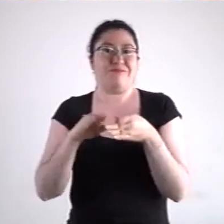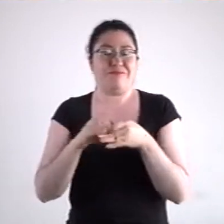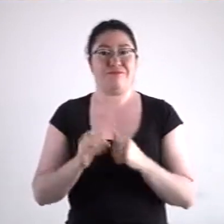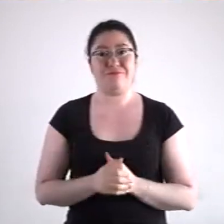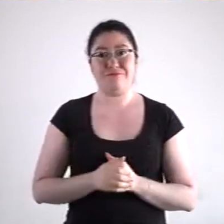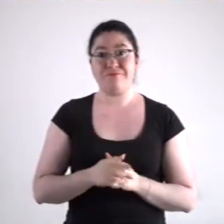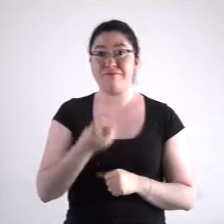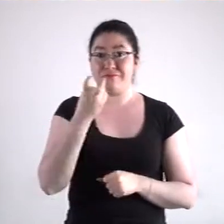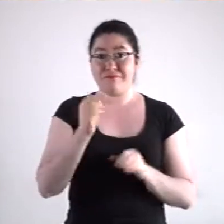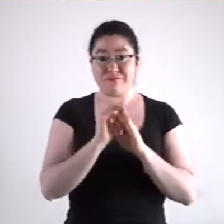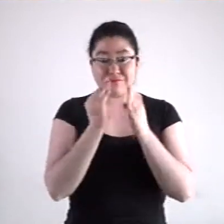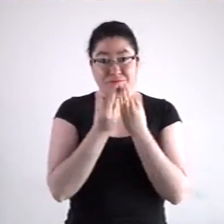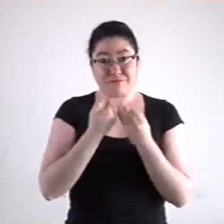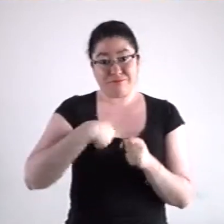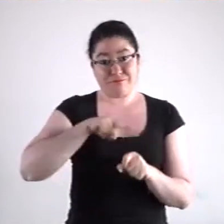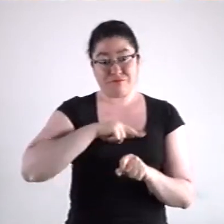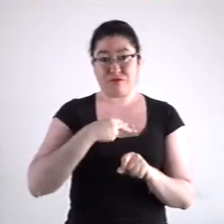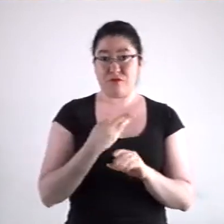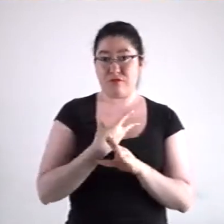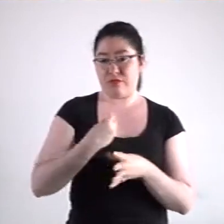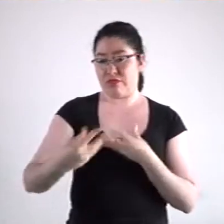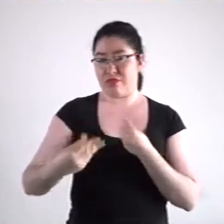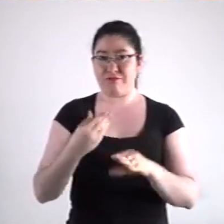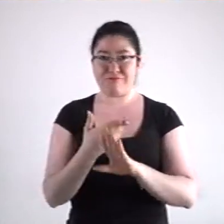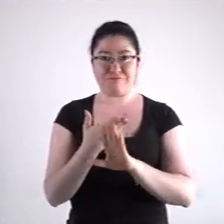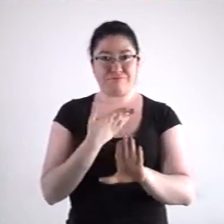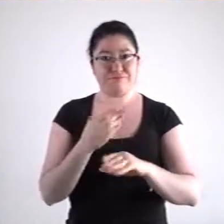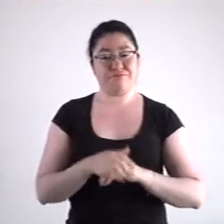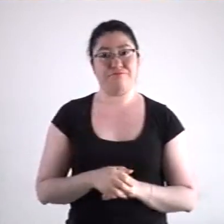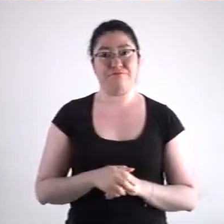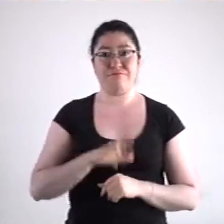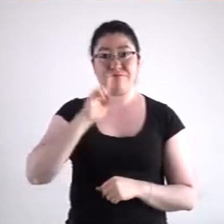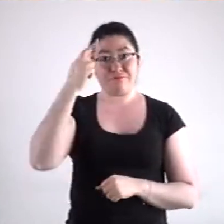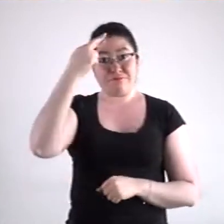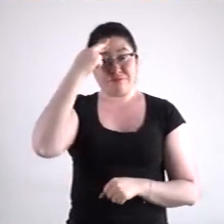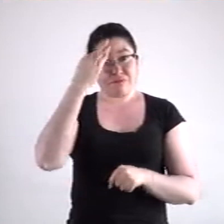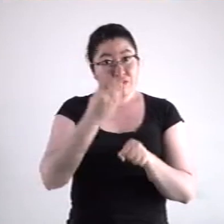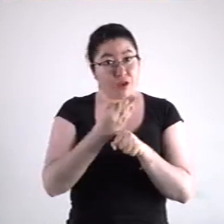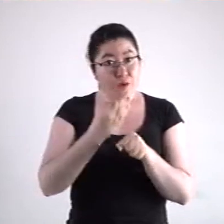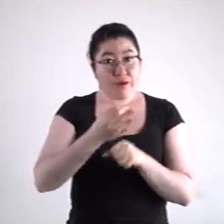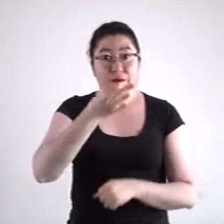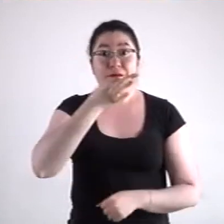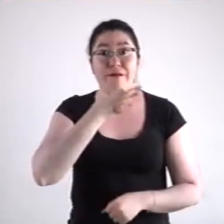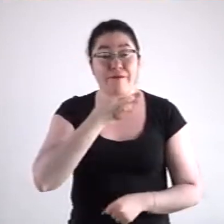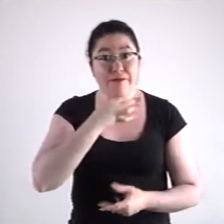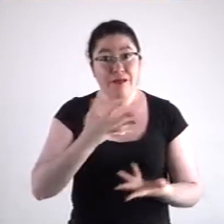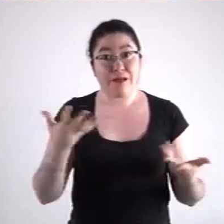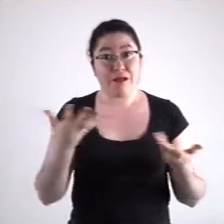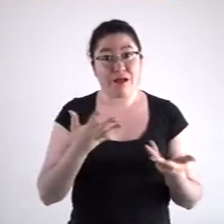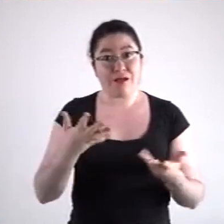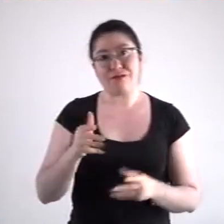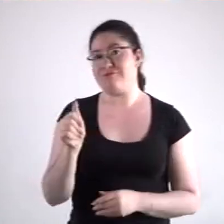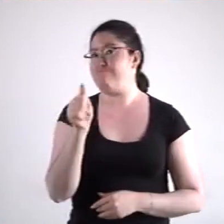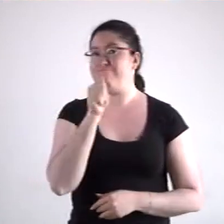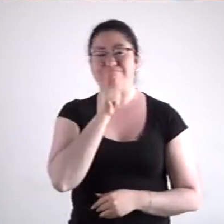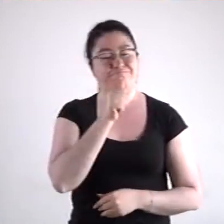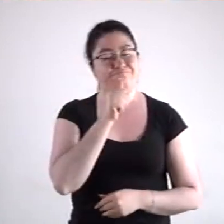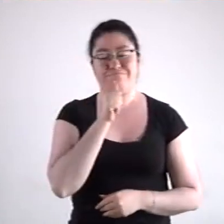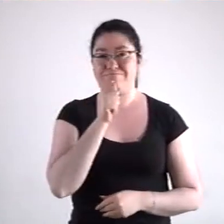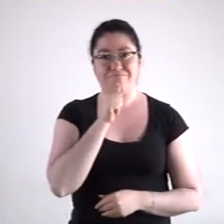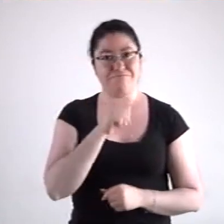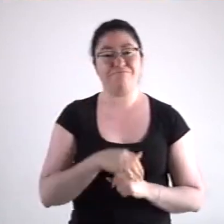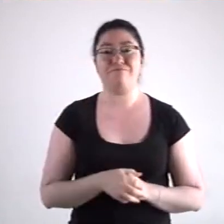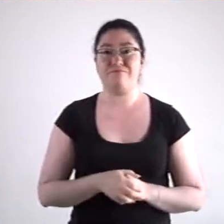De esa manera, evitaremos más contagios. Recuerden que aún no es tiempo de hacer fiestas ni reuniones